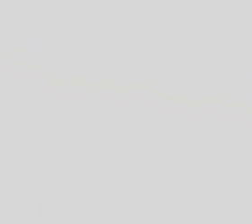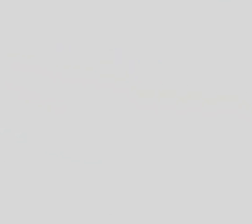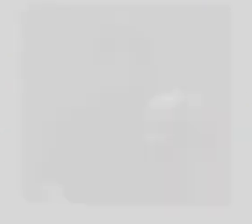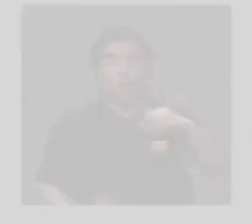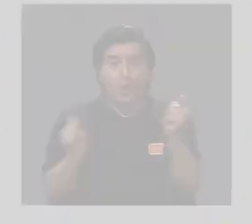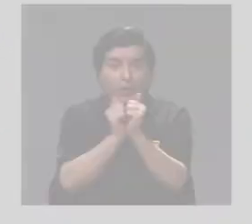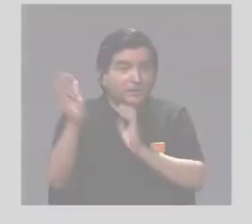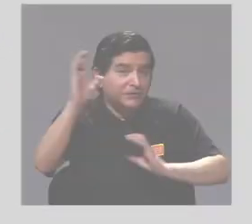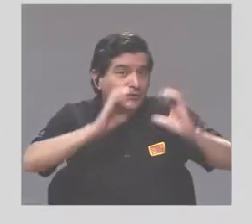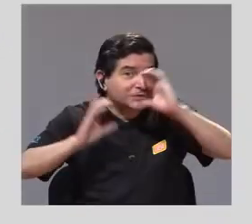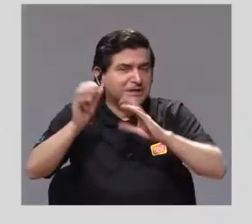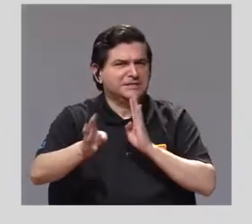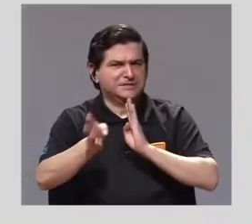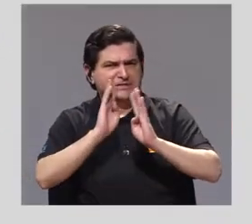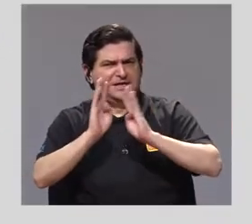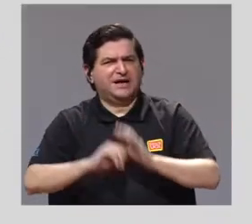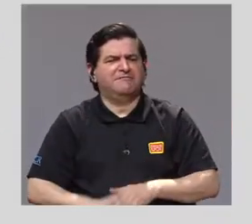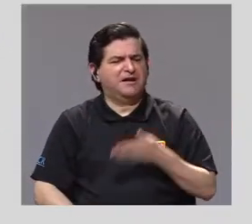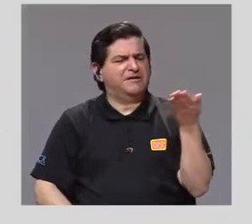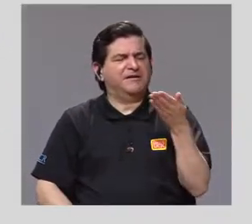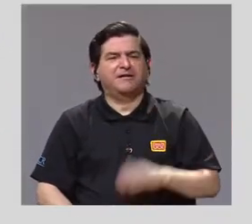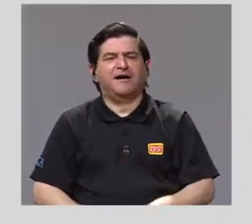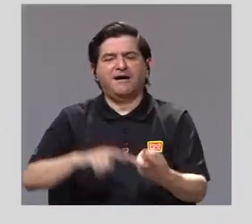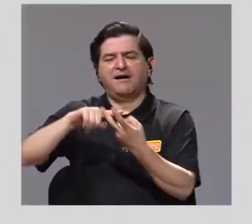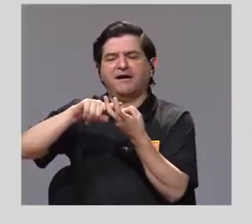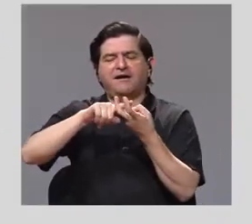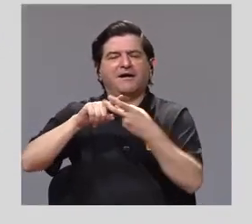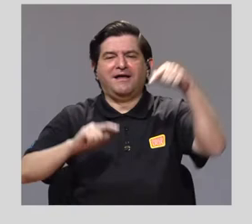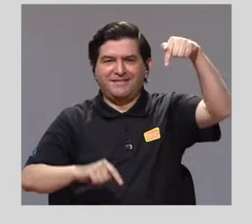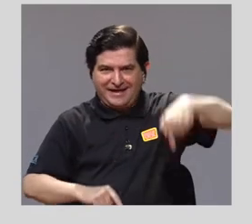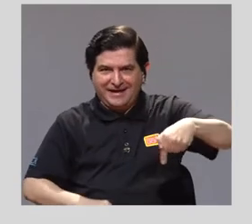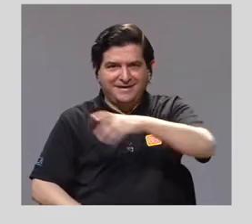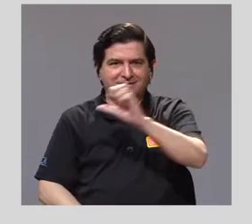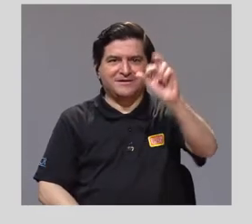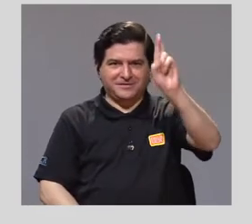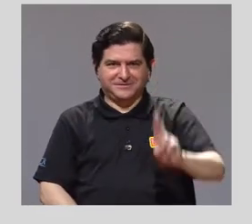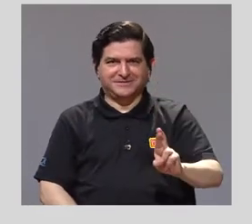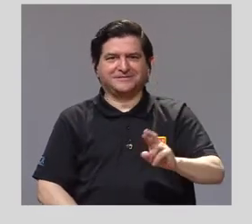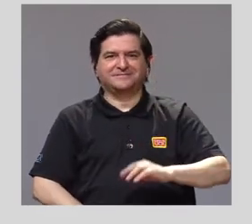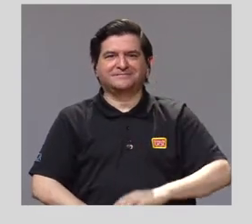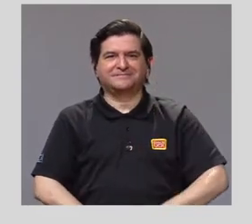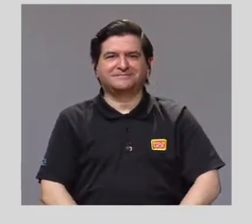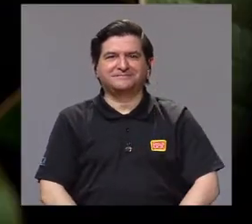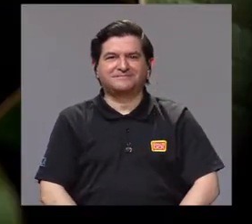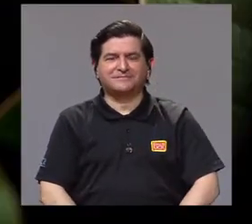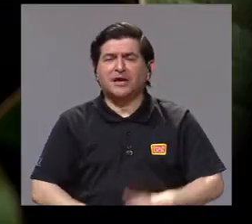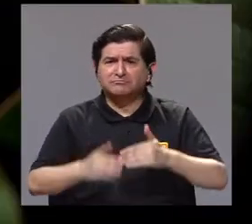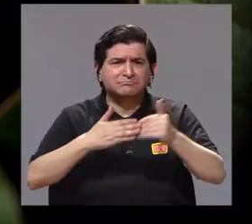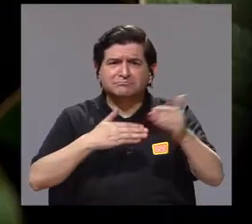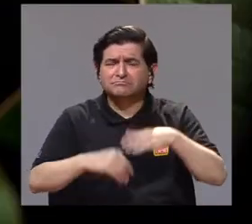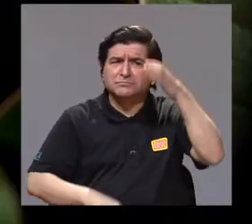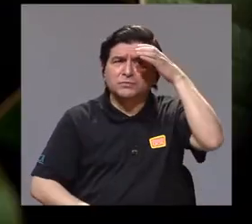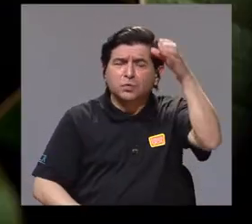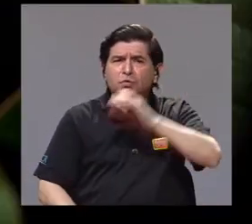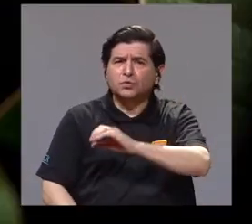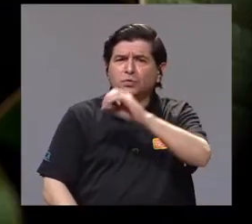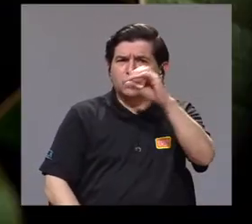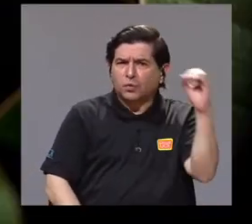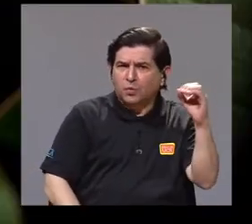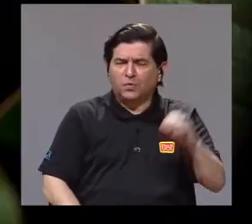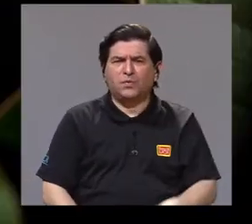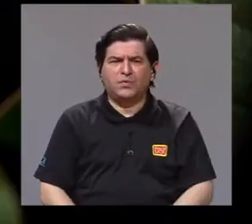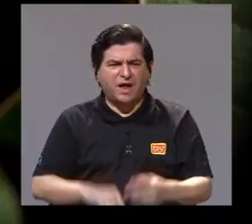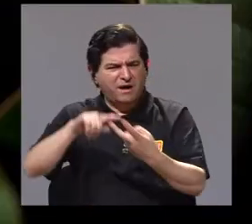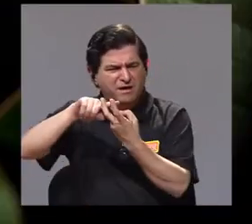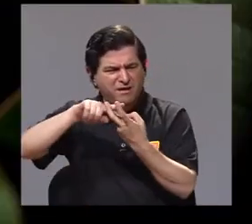Hoy en Conciencia hablaremos sobre los murciélagos de Costa Rica. Música Pese a que en la